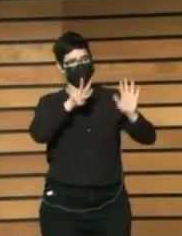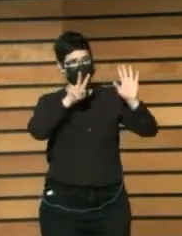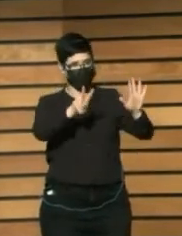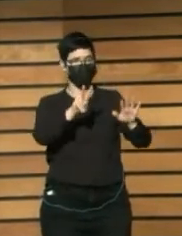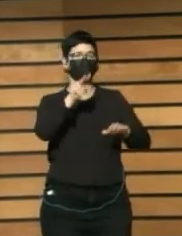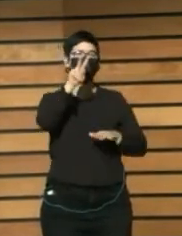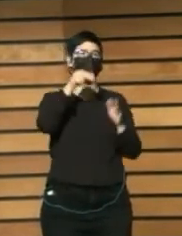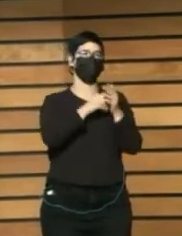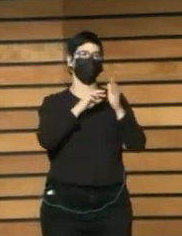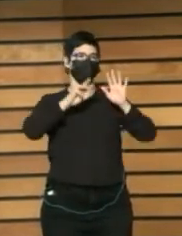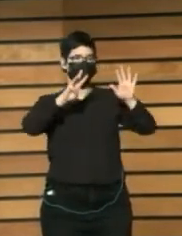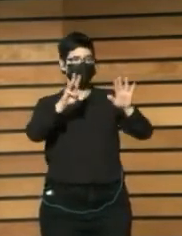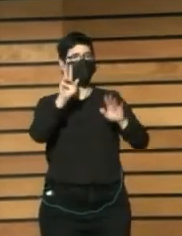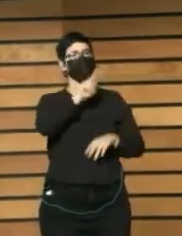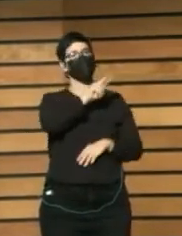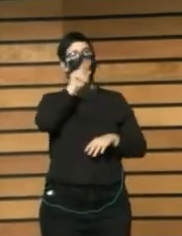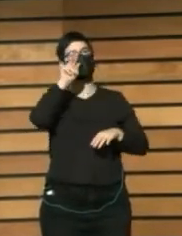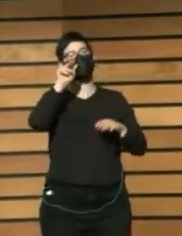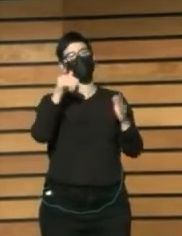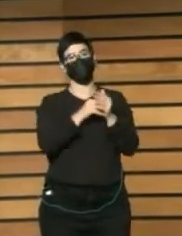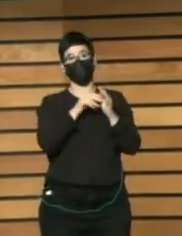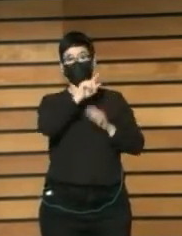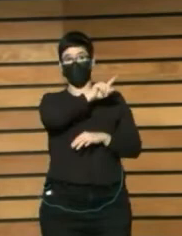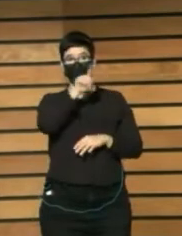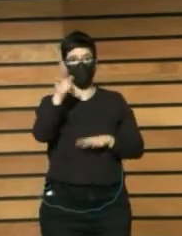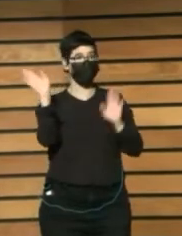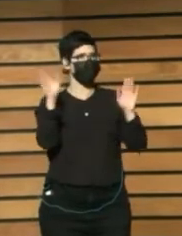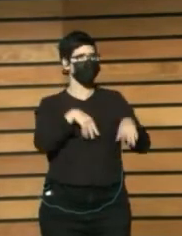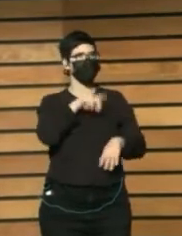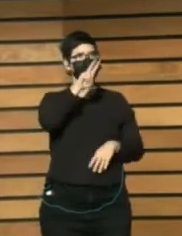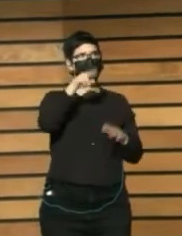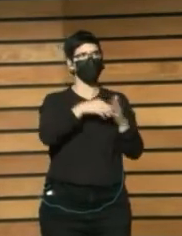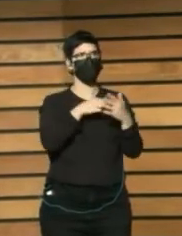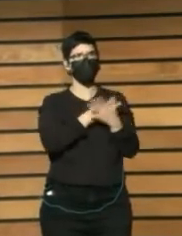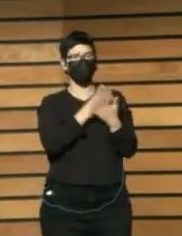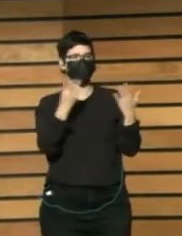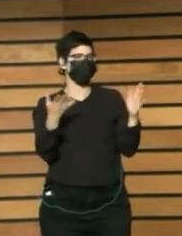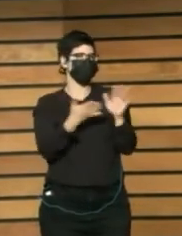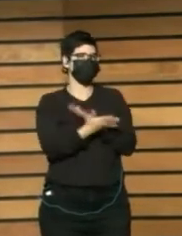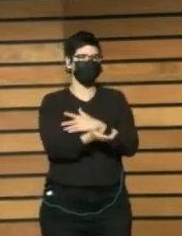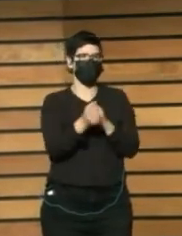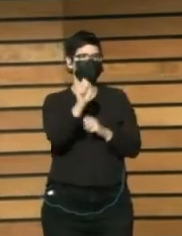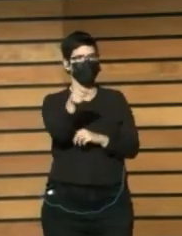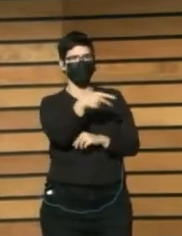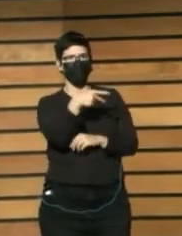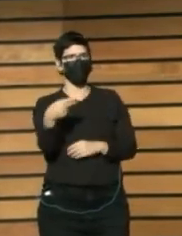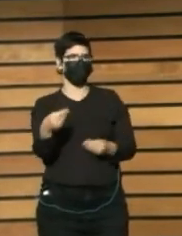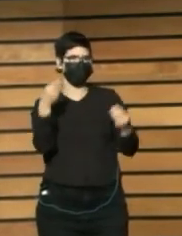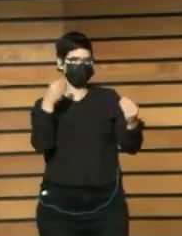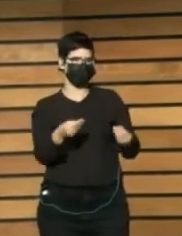Y el último En el 2018 Por lo tanto Son resultados Muy fiables Y muy